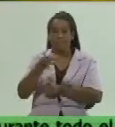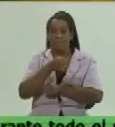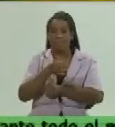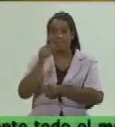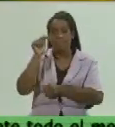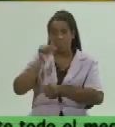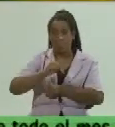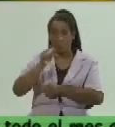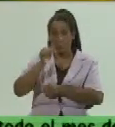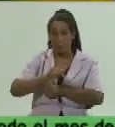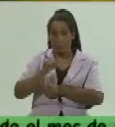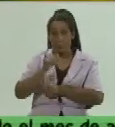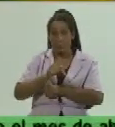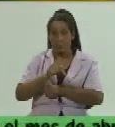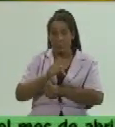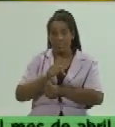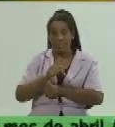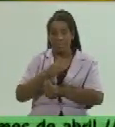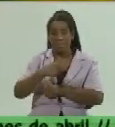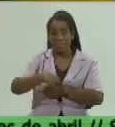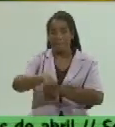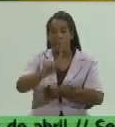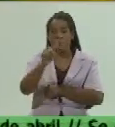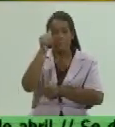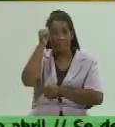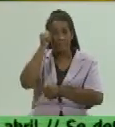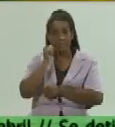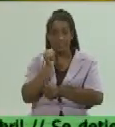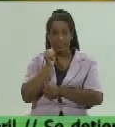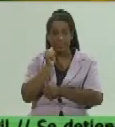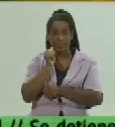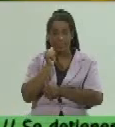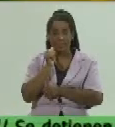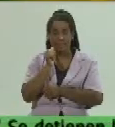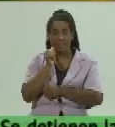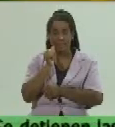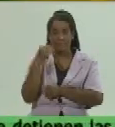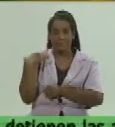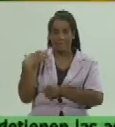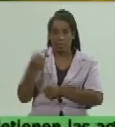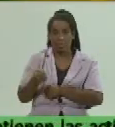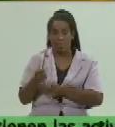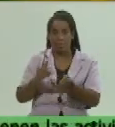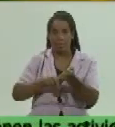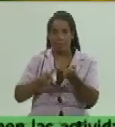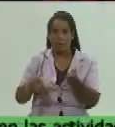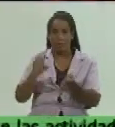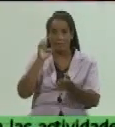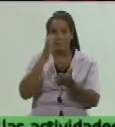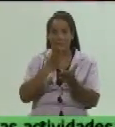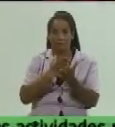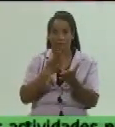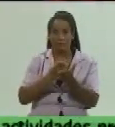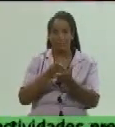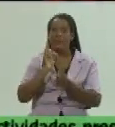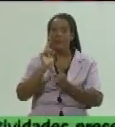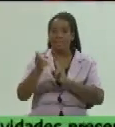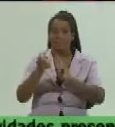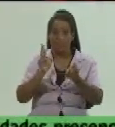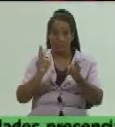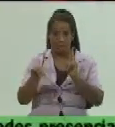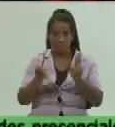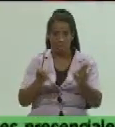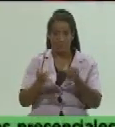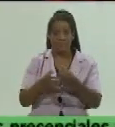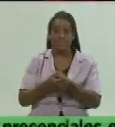decir que el próximo sábado el director provincial de educación tiene indicaciones porque bueno